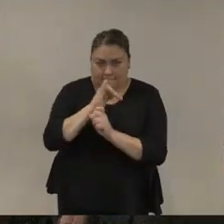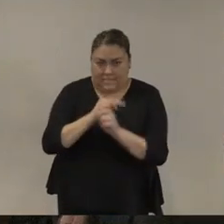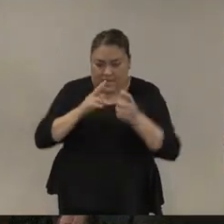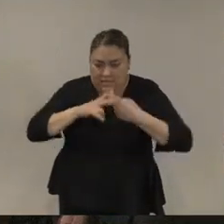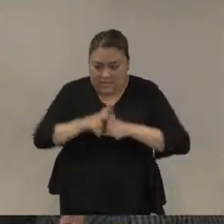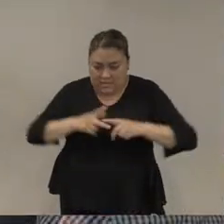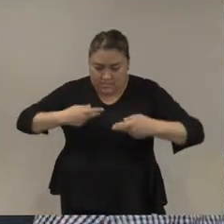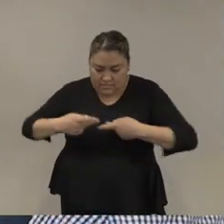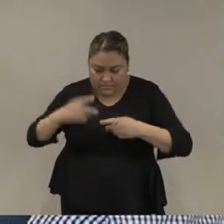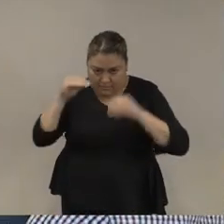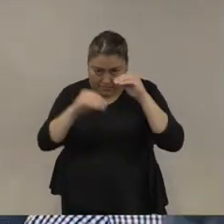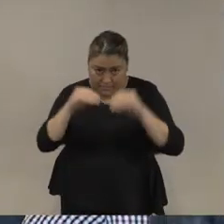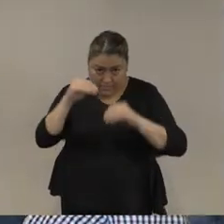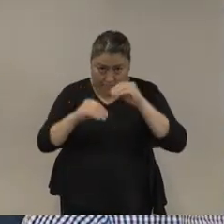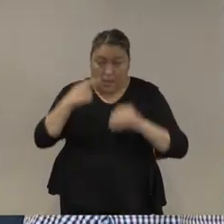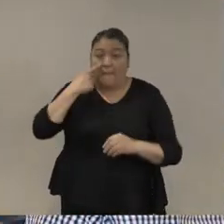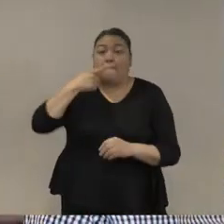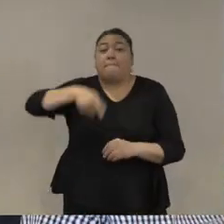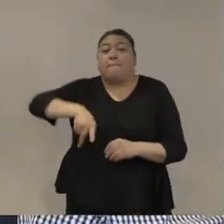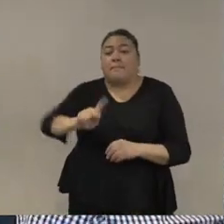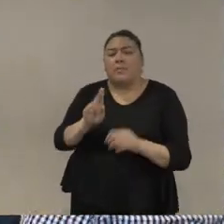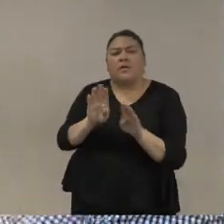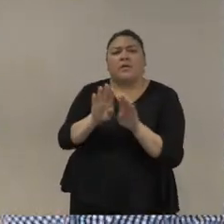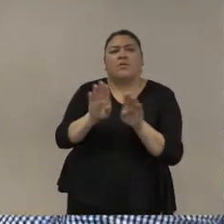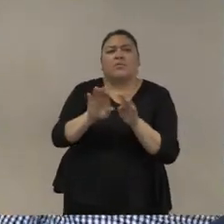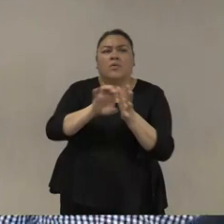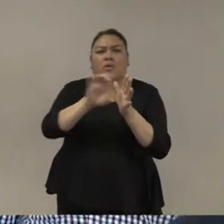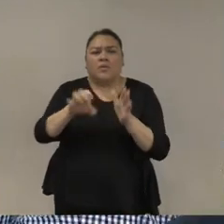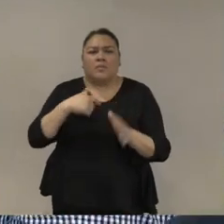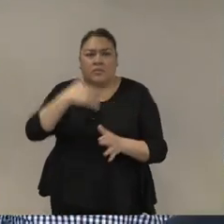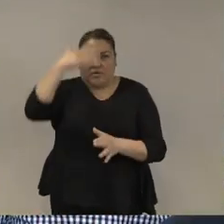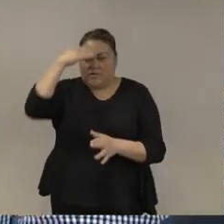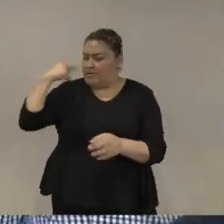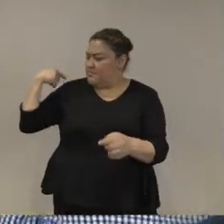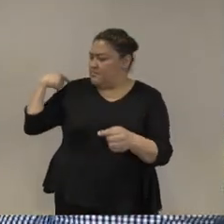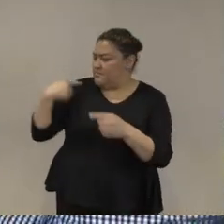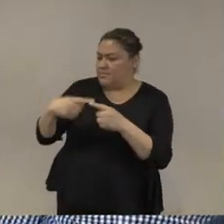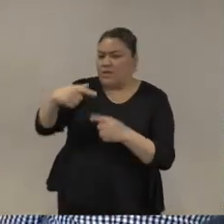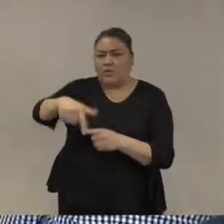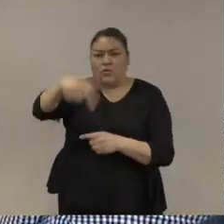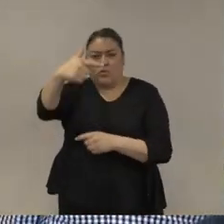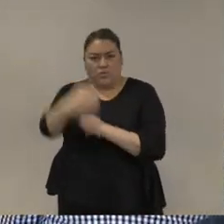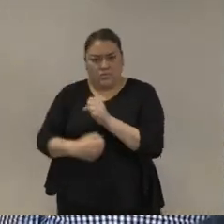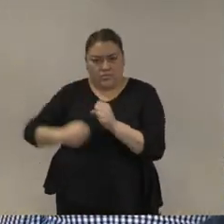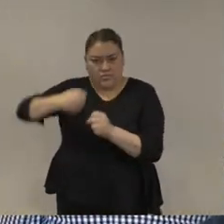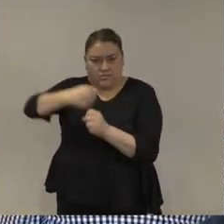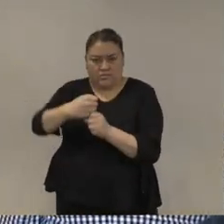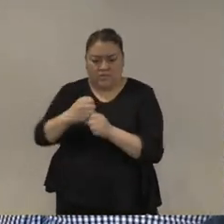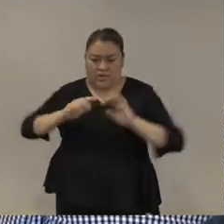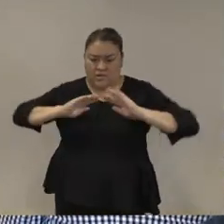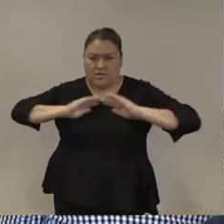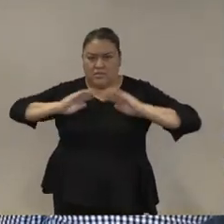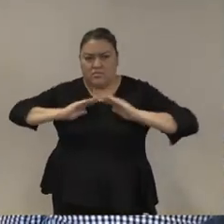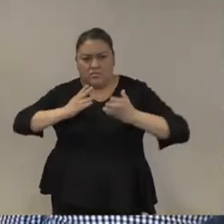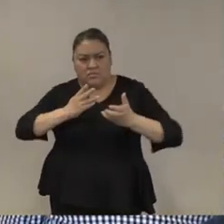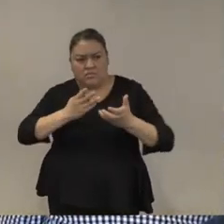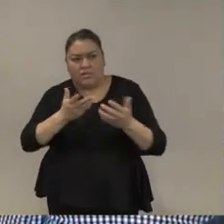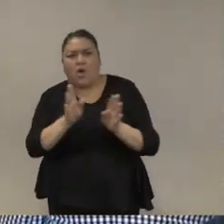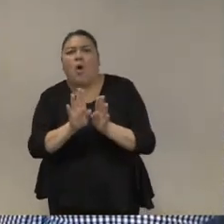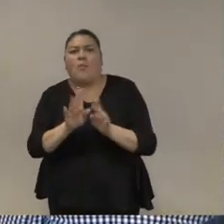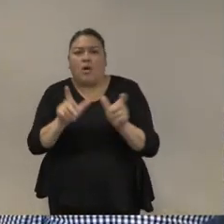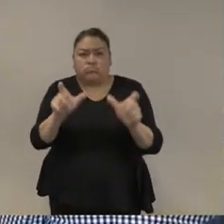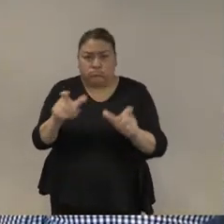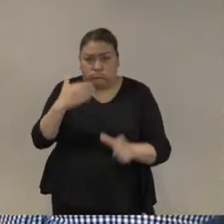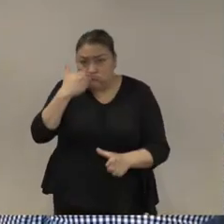abordaré las evidencias sobre la intervención militar en los últimos 12 años, luego, cuál es el efecto de esa intervención